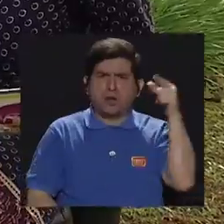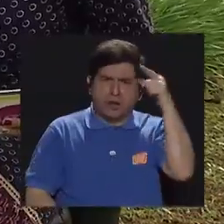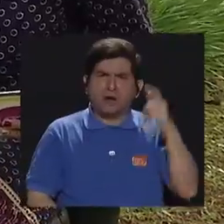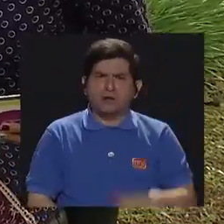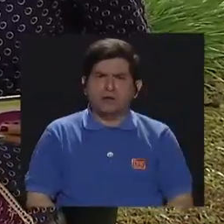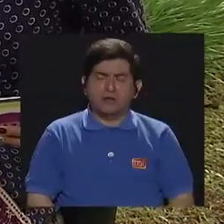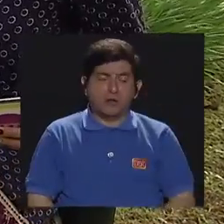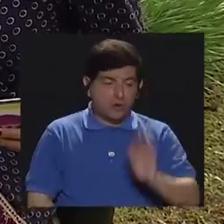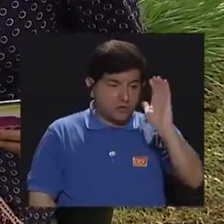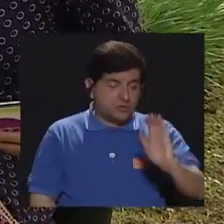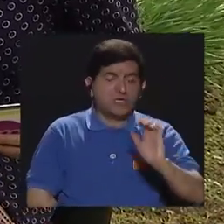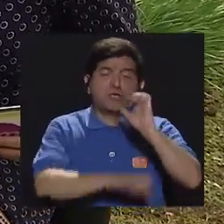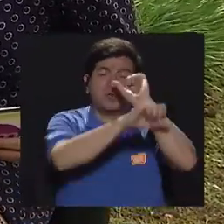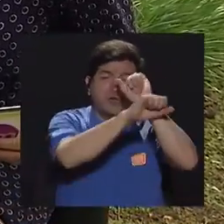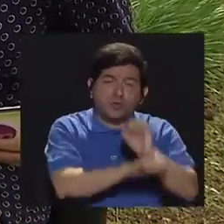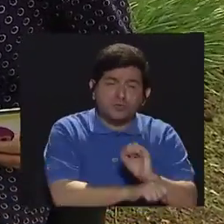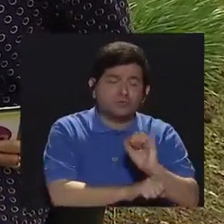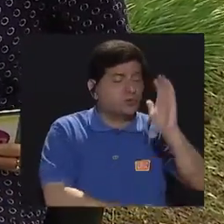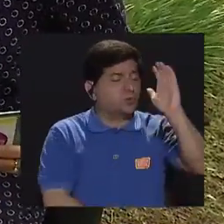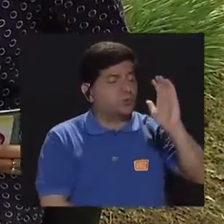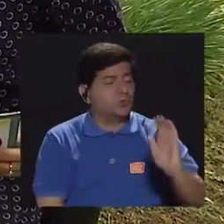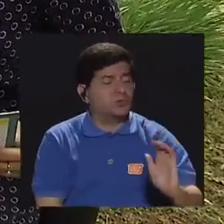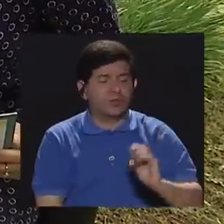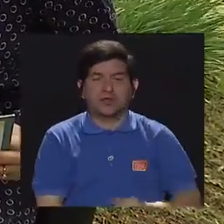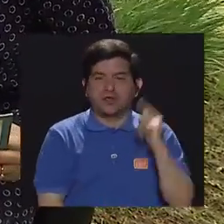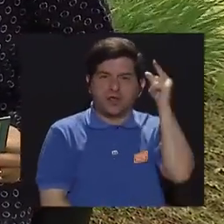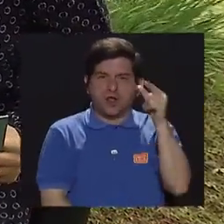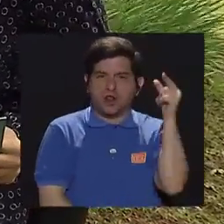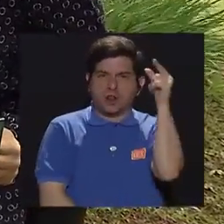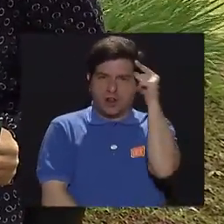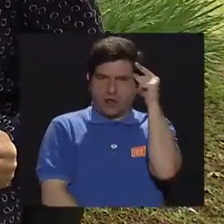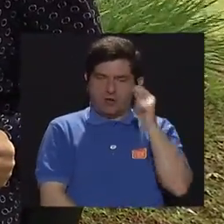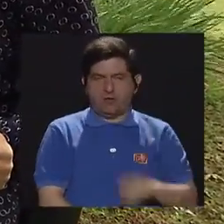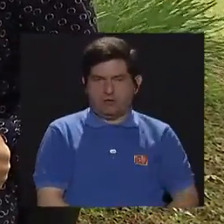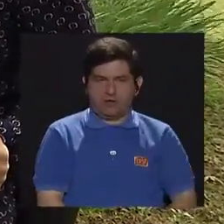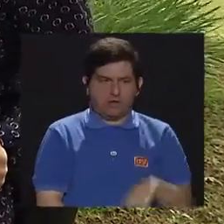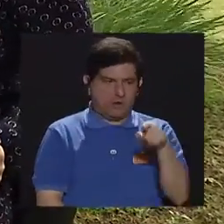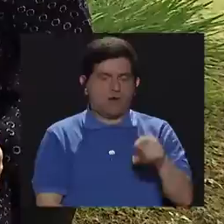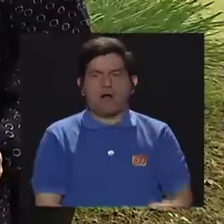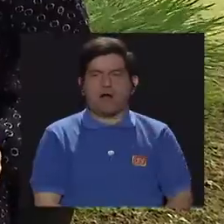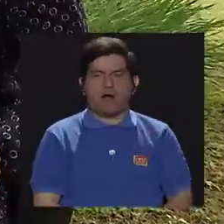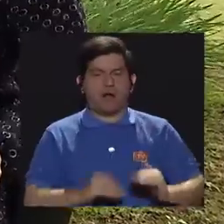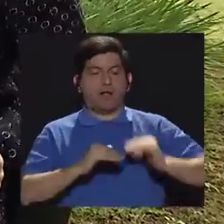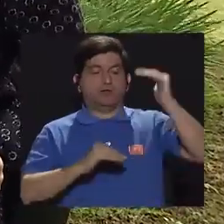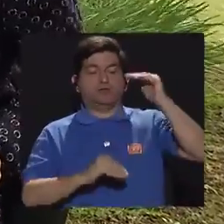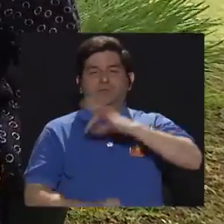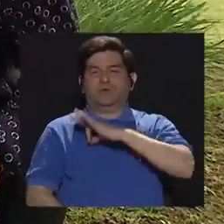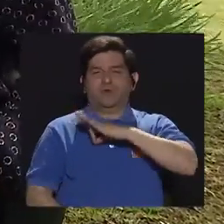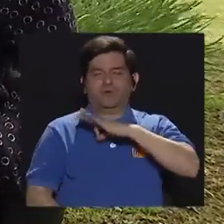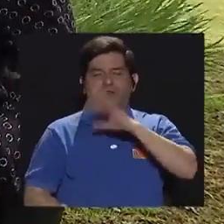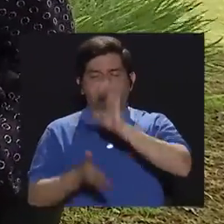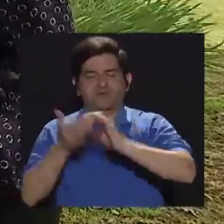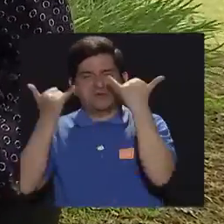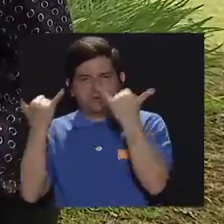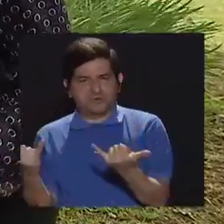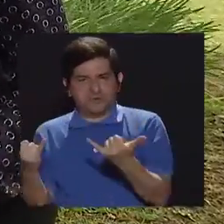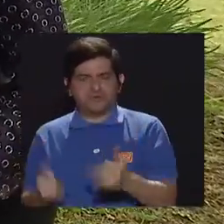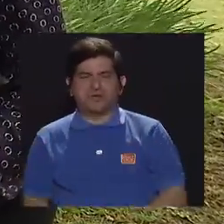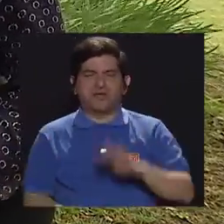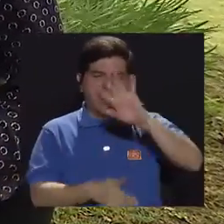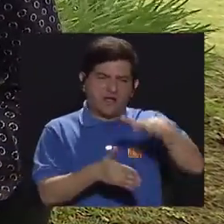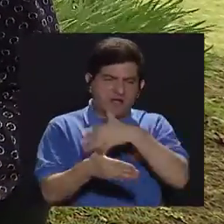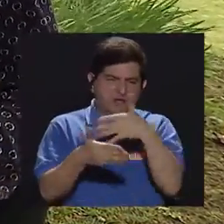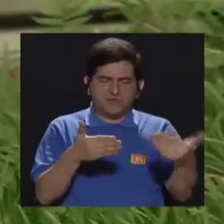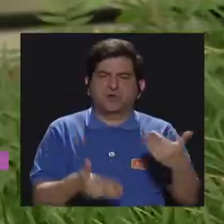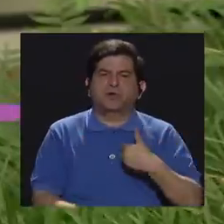Si le creamos al niño una rutina desde pequeñito, lógicamente vamos a poner mayores beneficios en la secundaria. Si creamos un